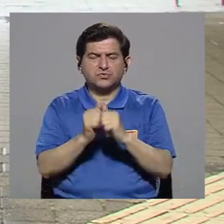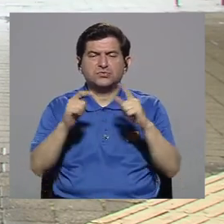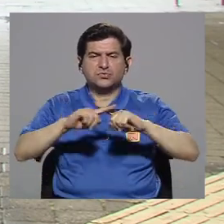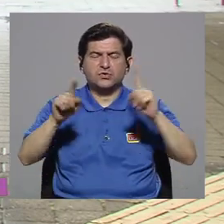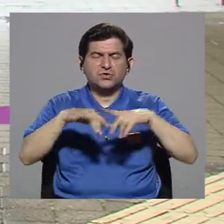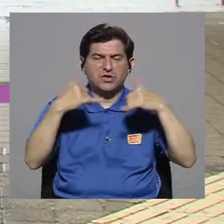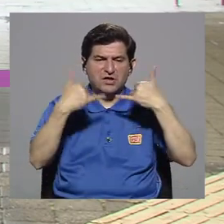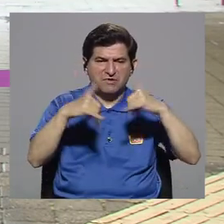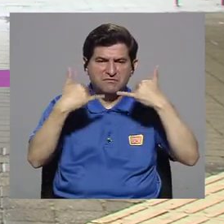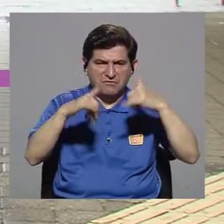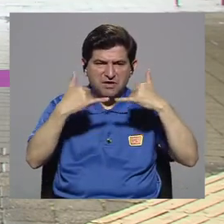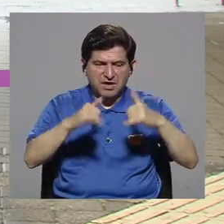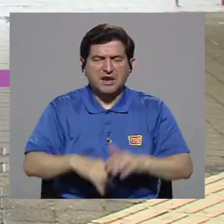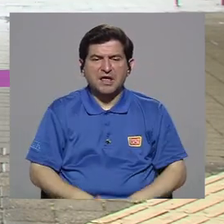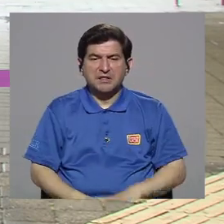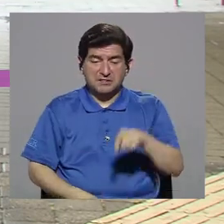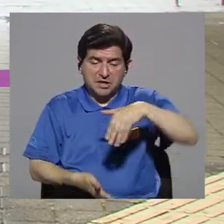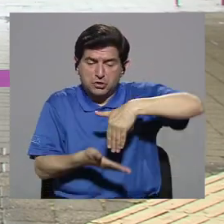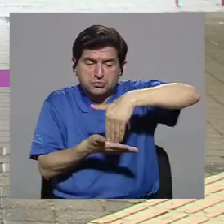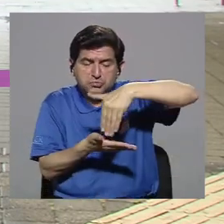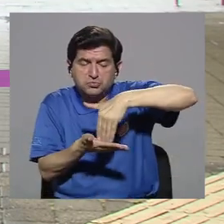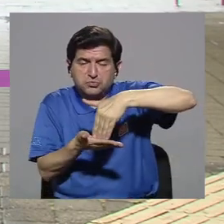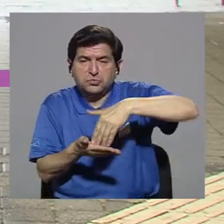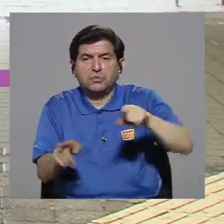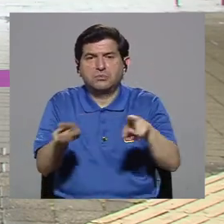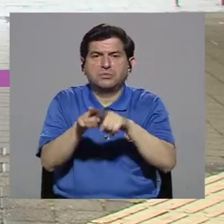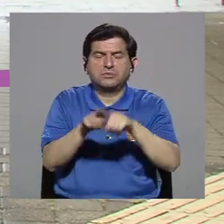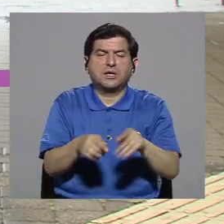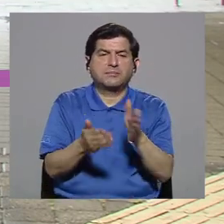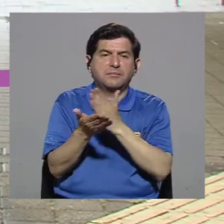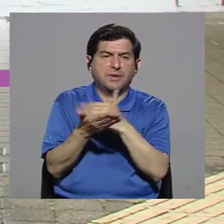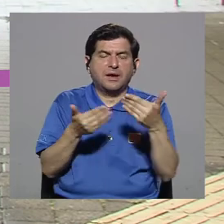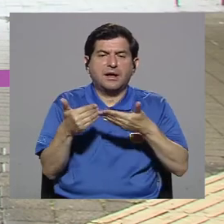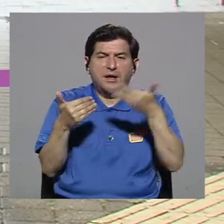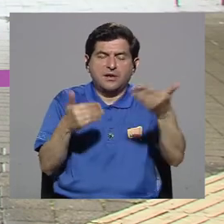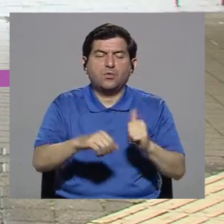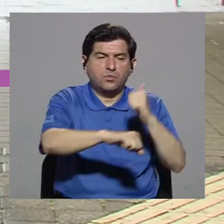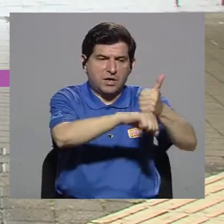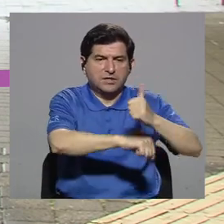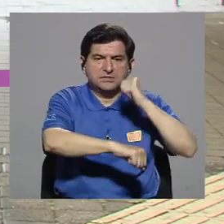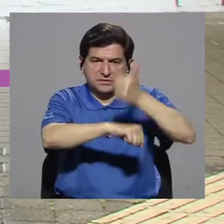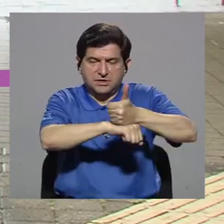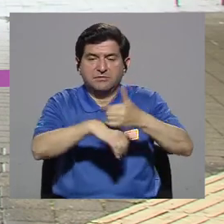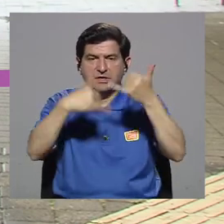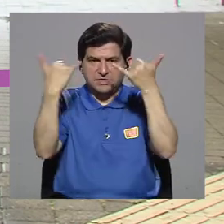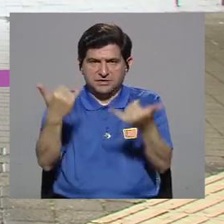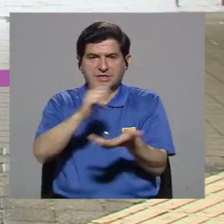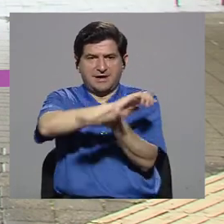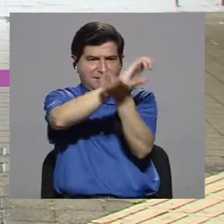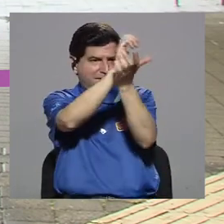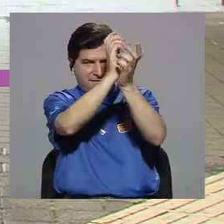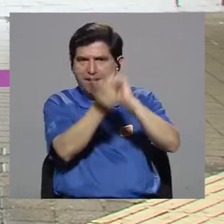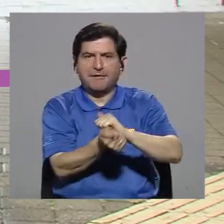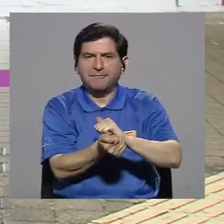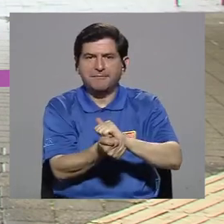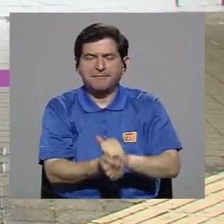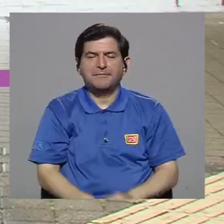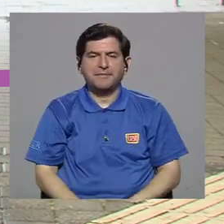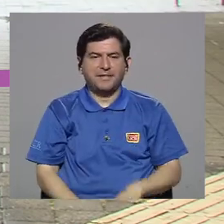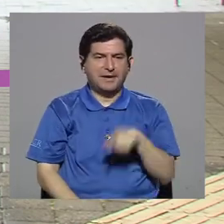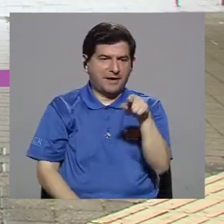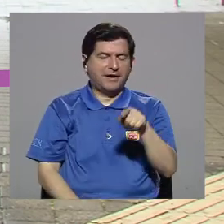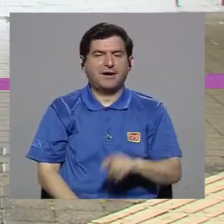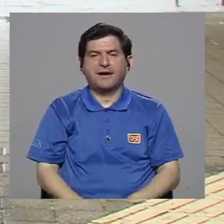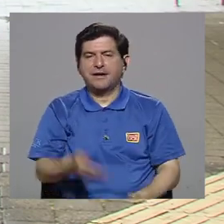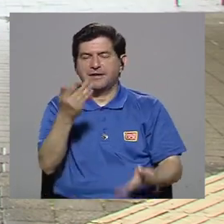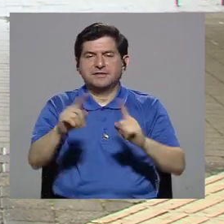pintados o también algunos elementos que se coloquen, llantas con formas de animales y